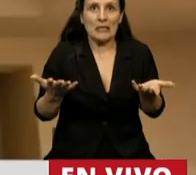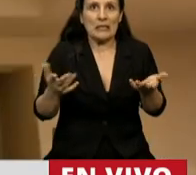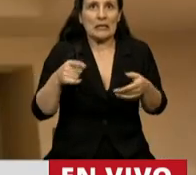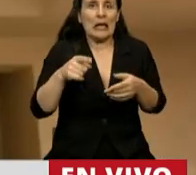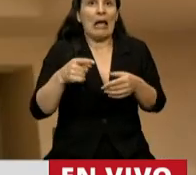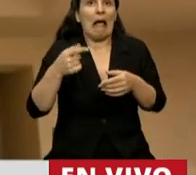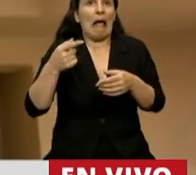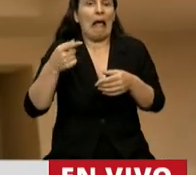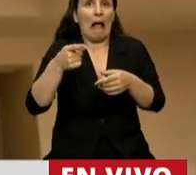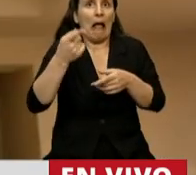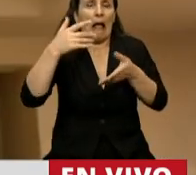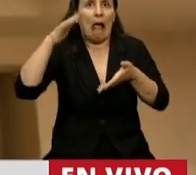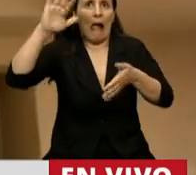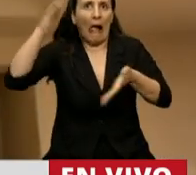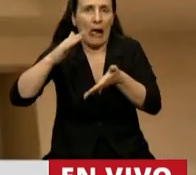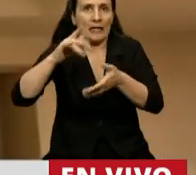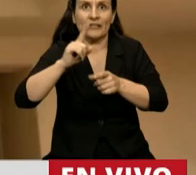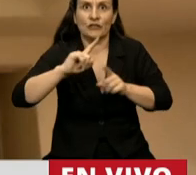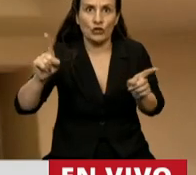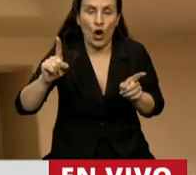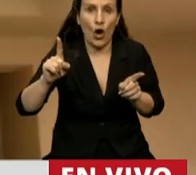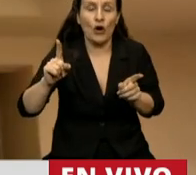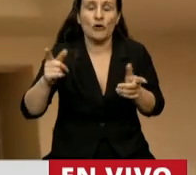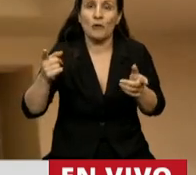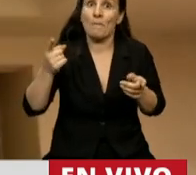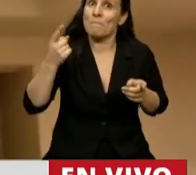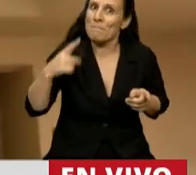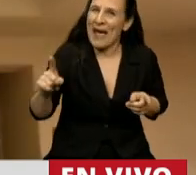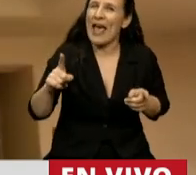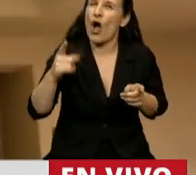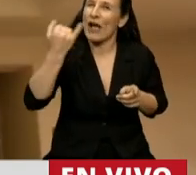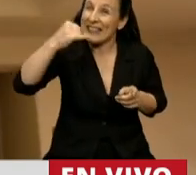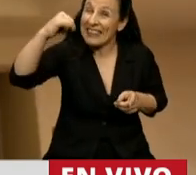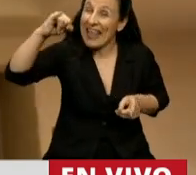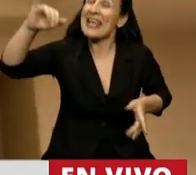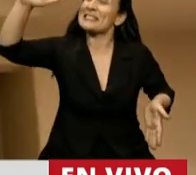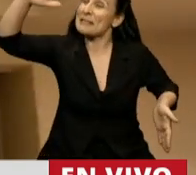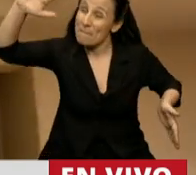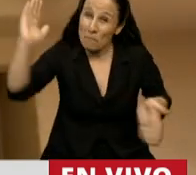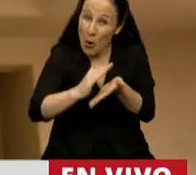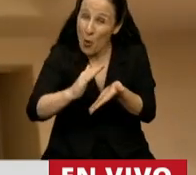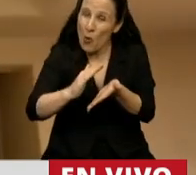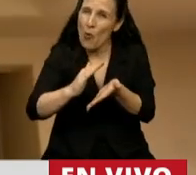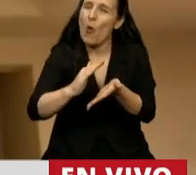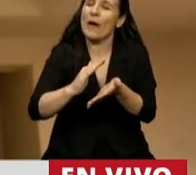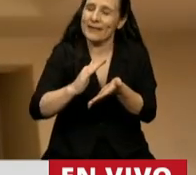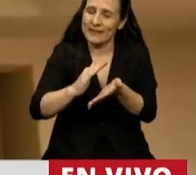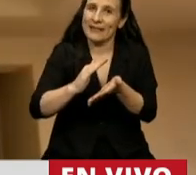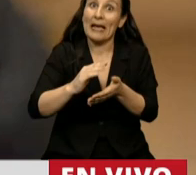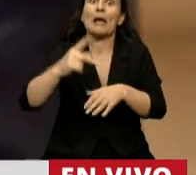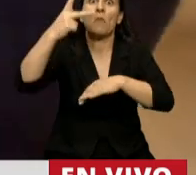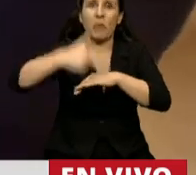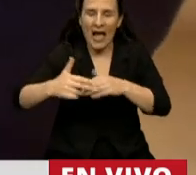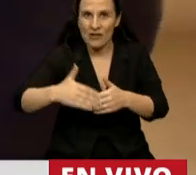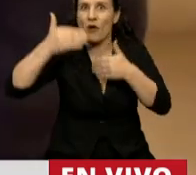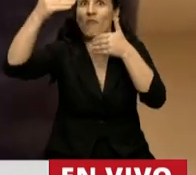quita de capital, pero reducir fuertemente la tasa de interés a pagar, además de extender la